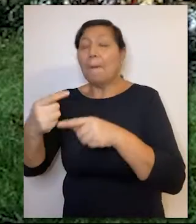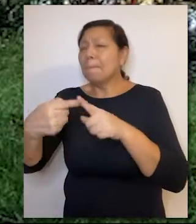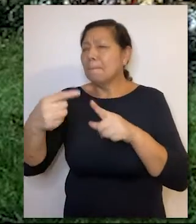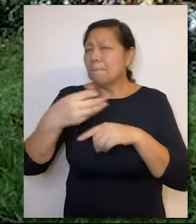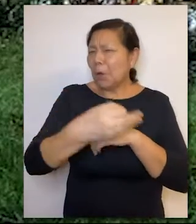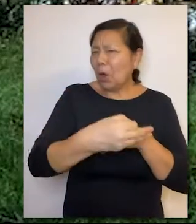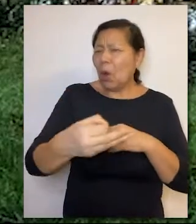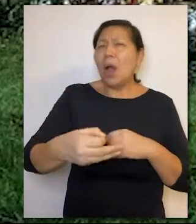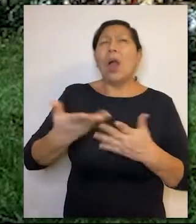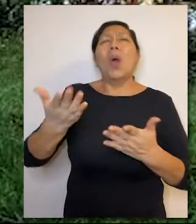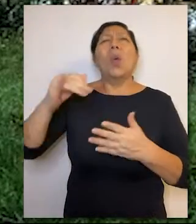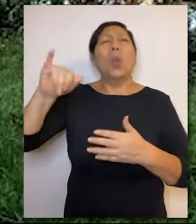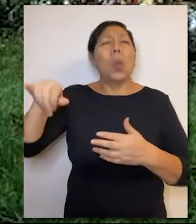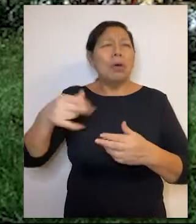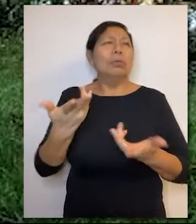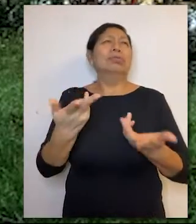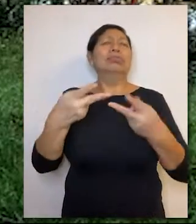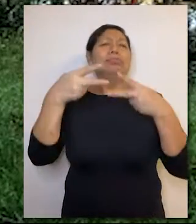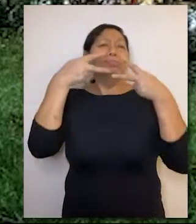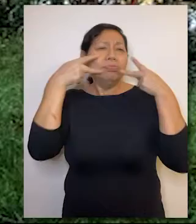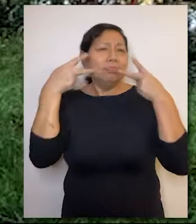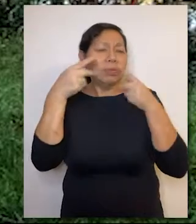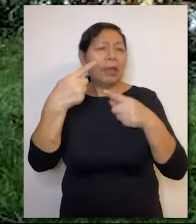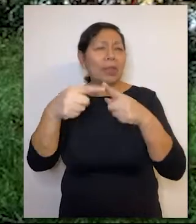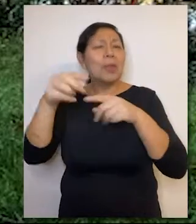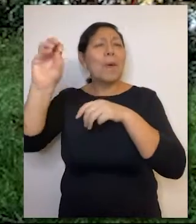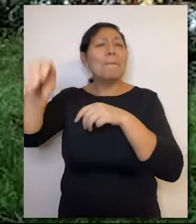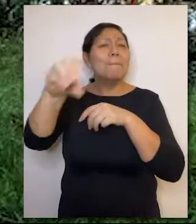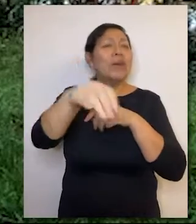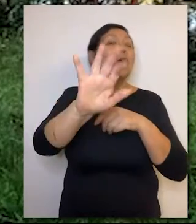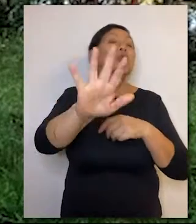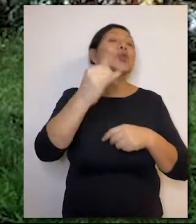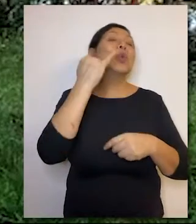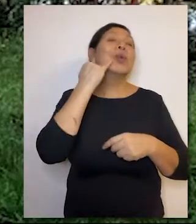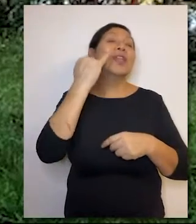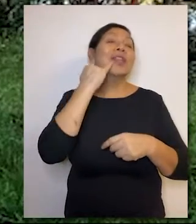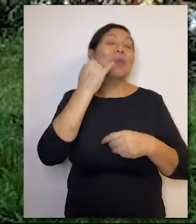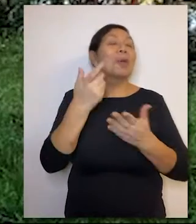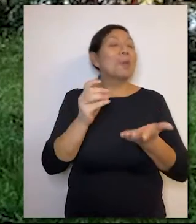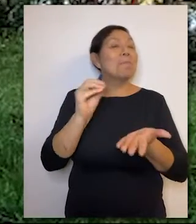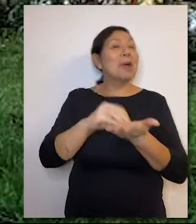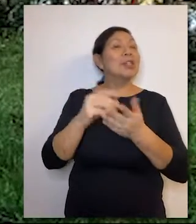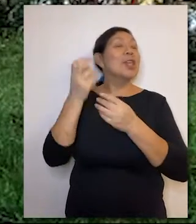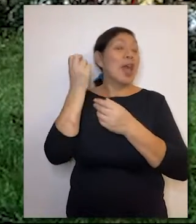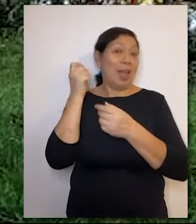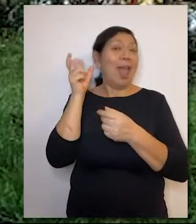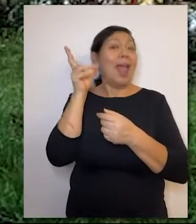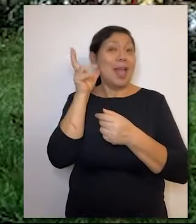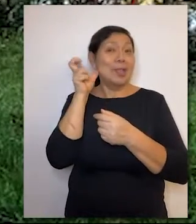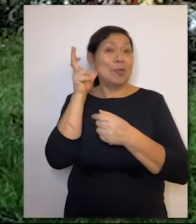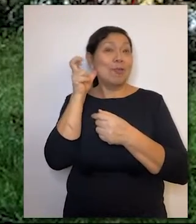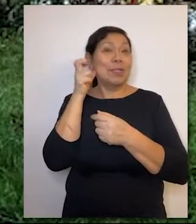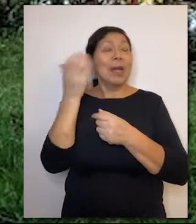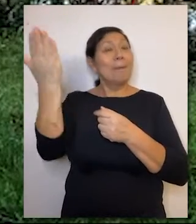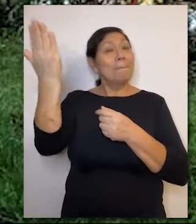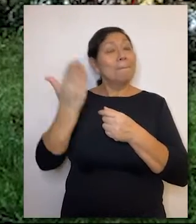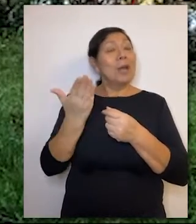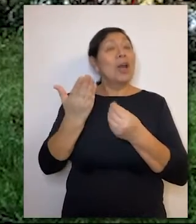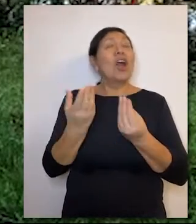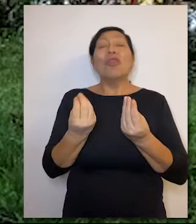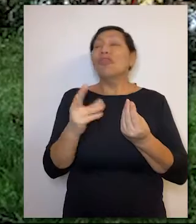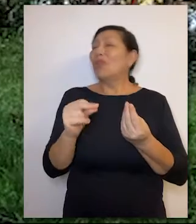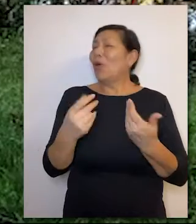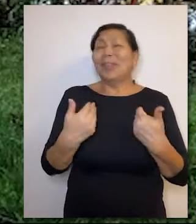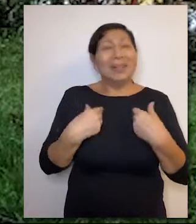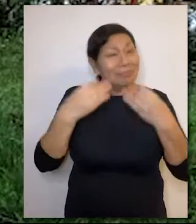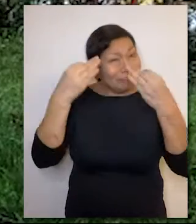llegar a las poblaciones Aguajun y Guampis, donde la mayoría de ellos son nuestros oyentes. Nos encontramos en Santa María